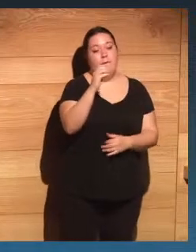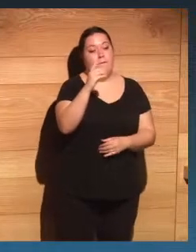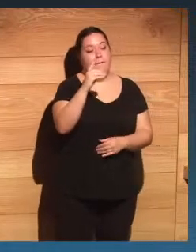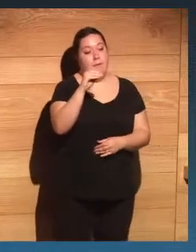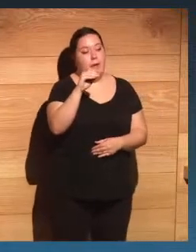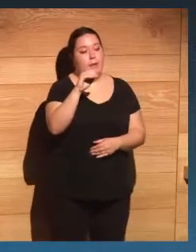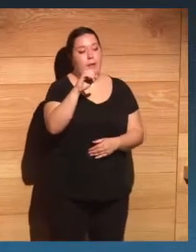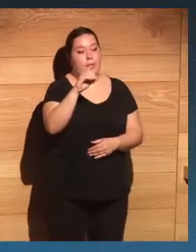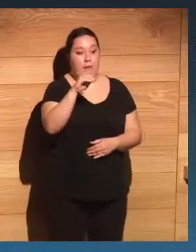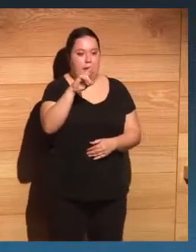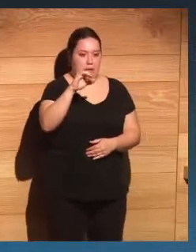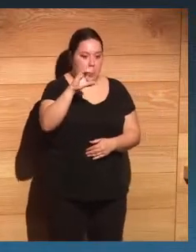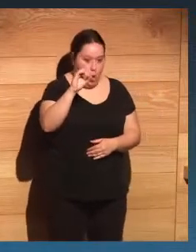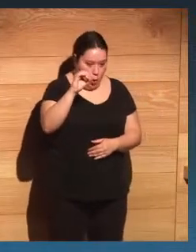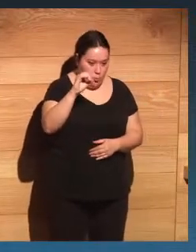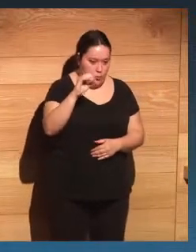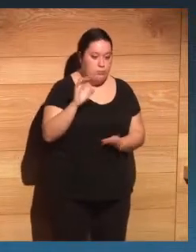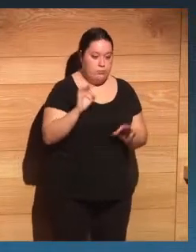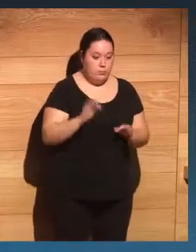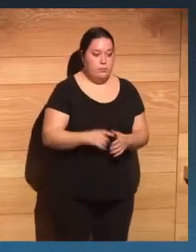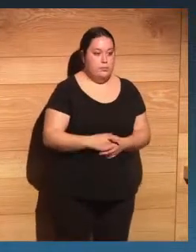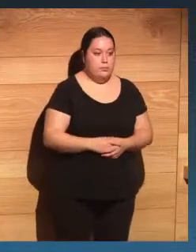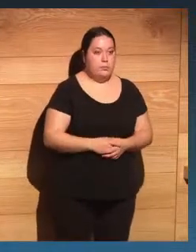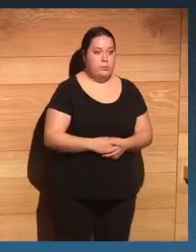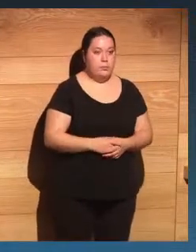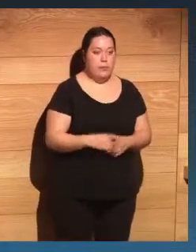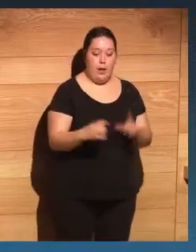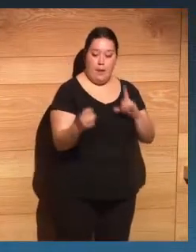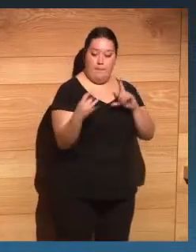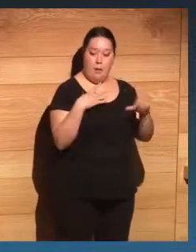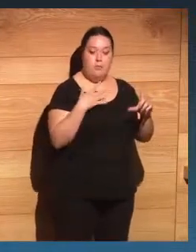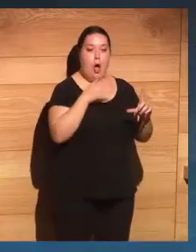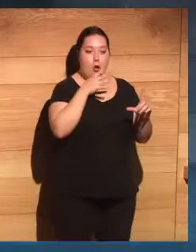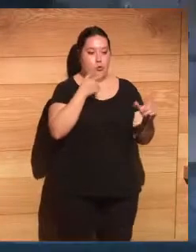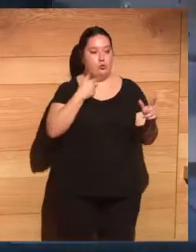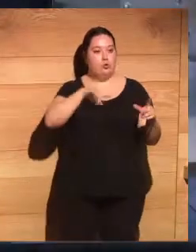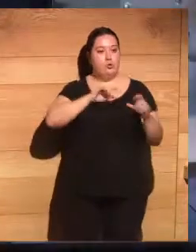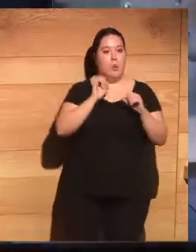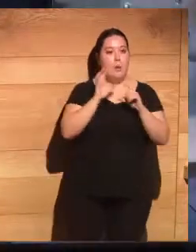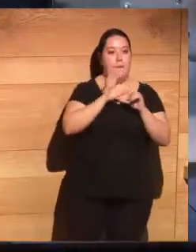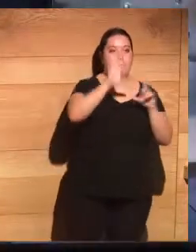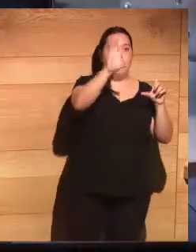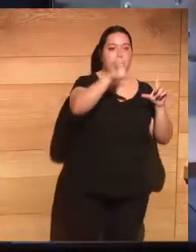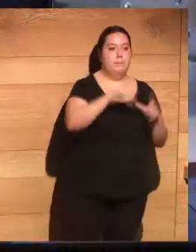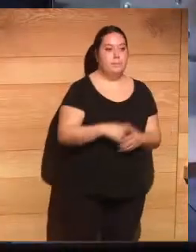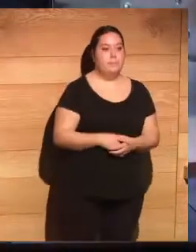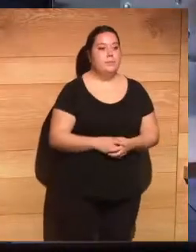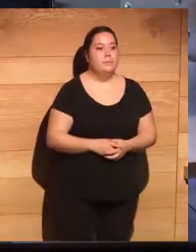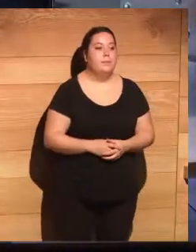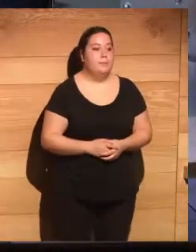que nos ha enviado y vamos a ponerlo cuando esté listo, por favor.